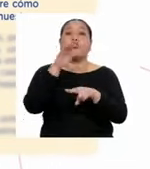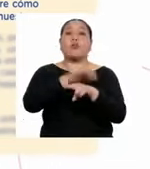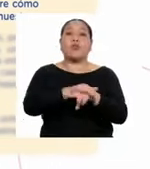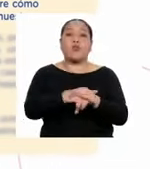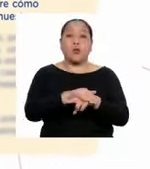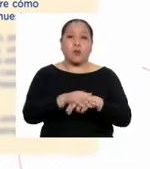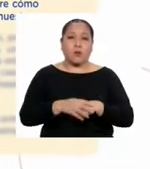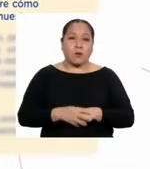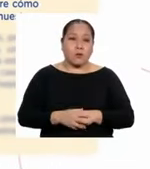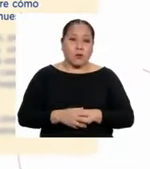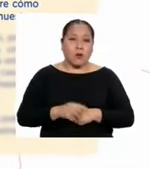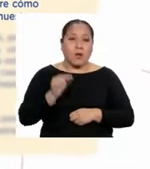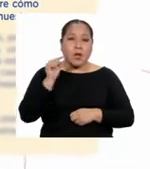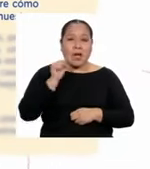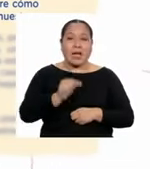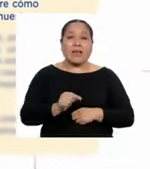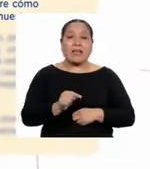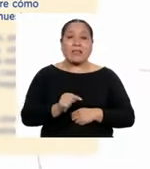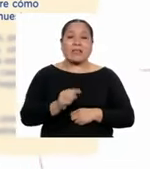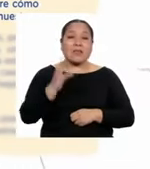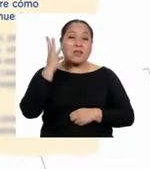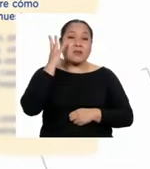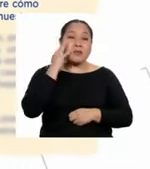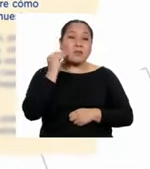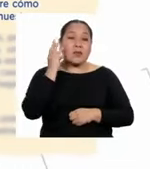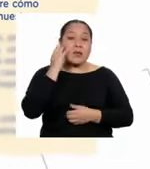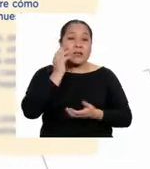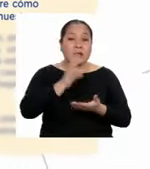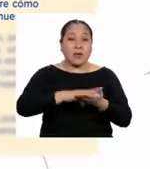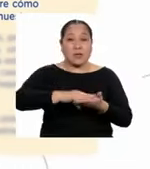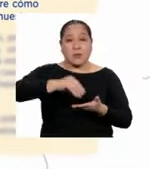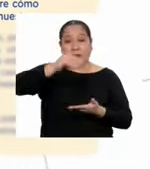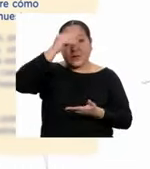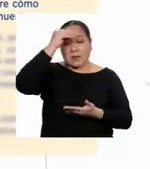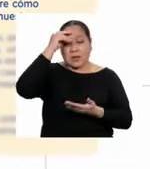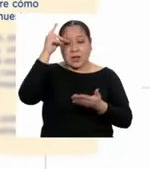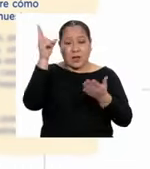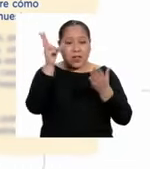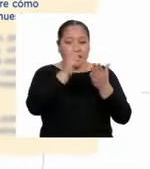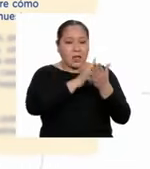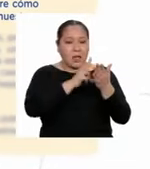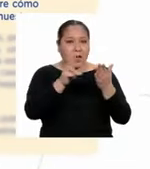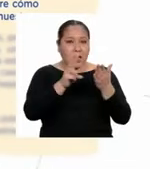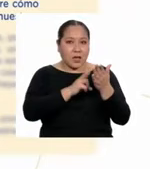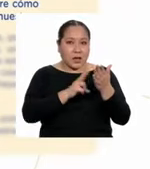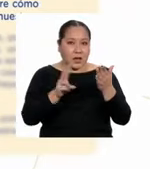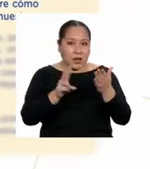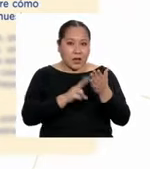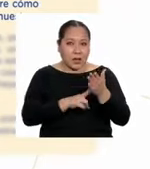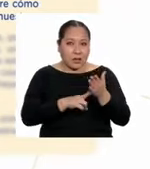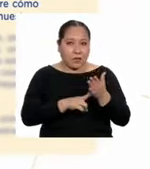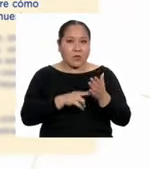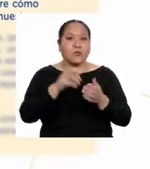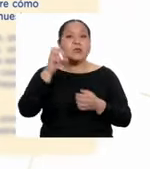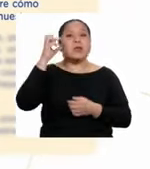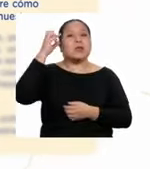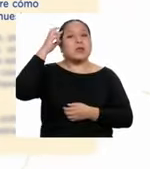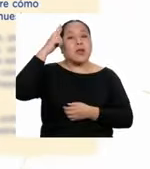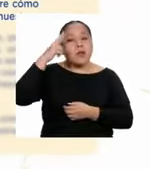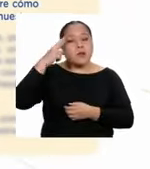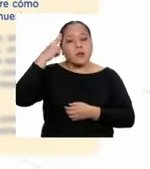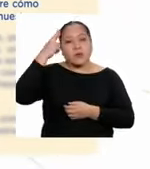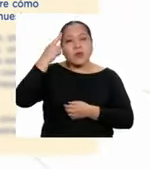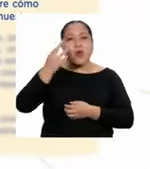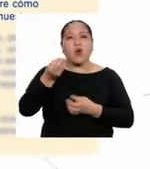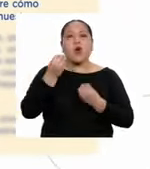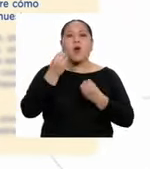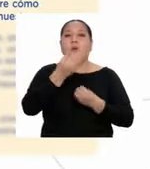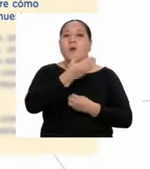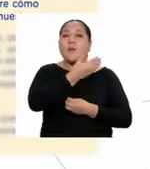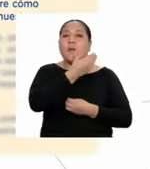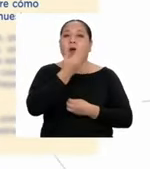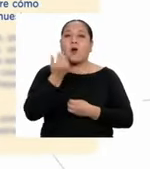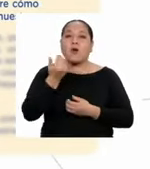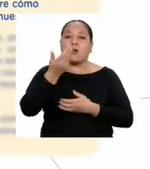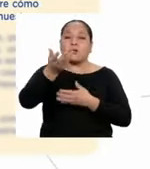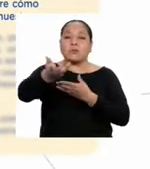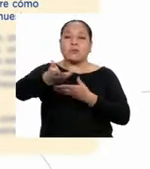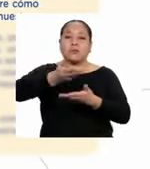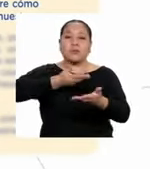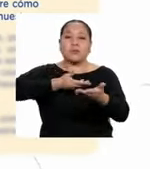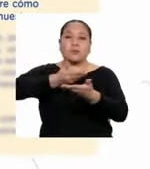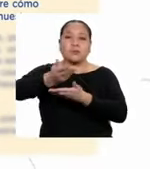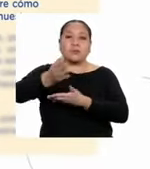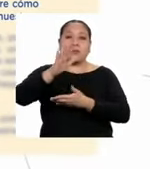esta experiencia de aprendizaje, leeremos un texto y reflexionaremos sobre cómo mejorar la relación con tus